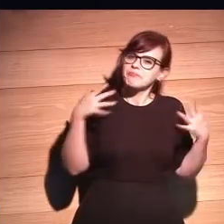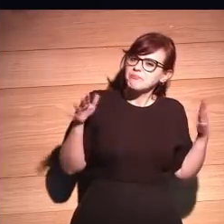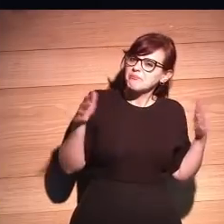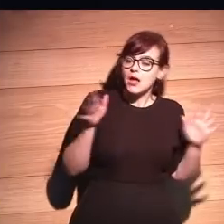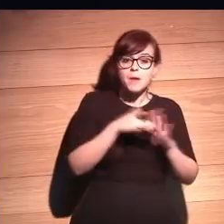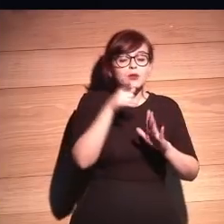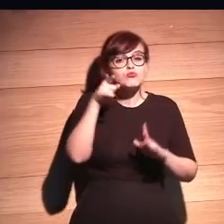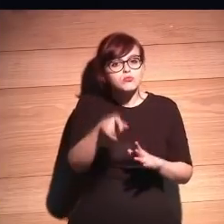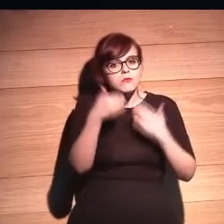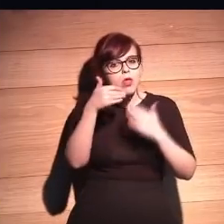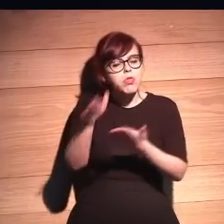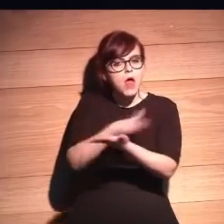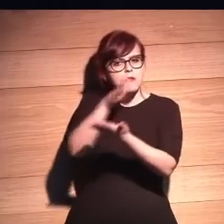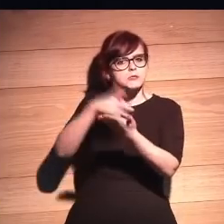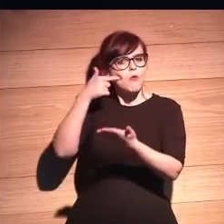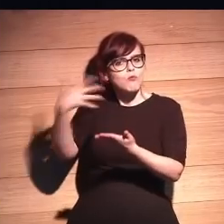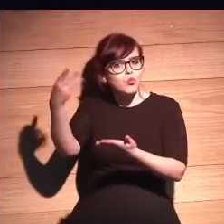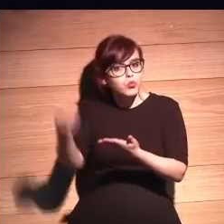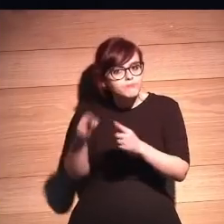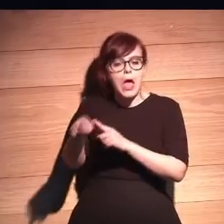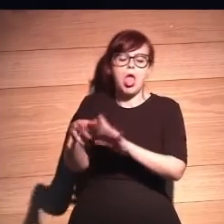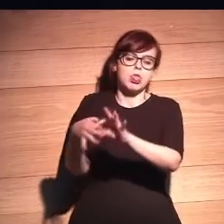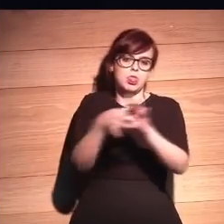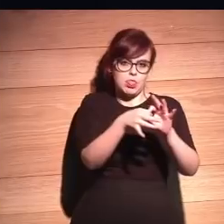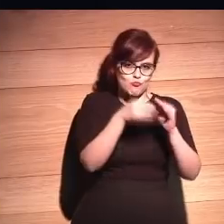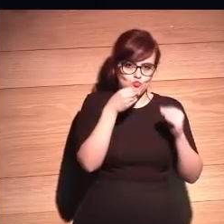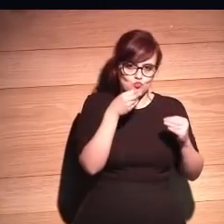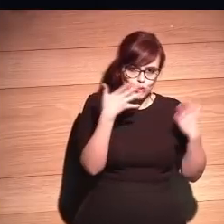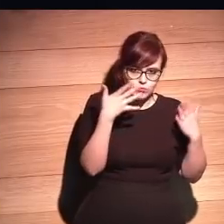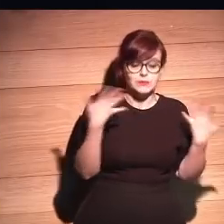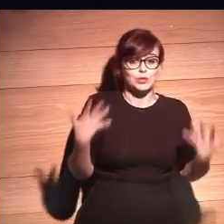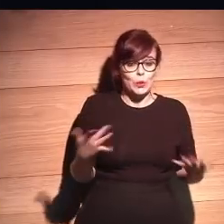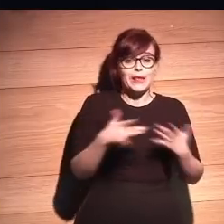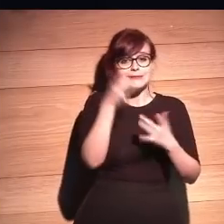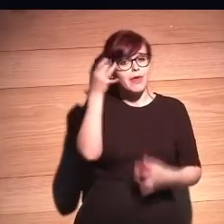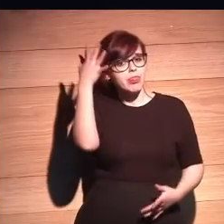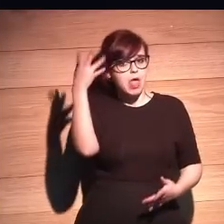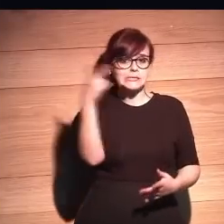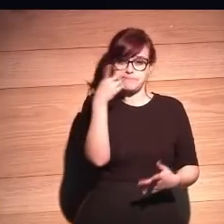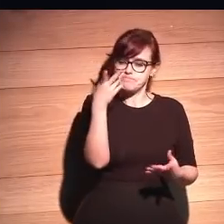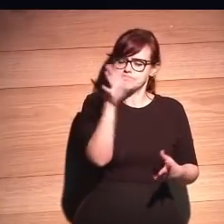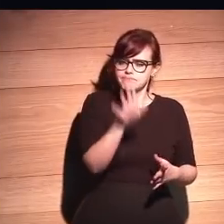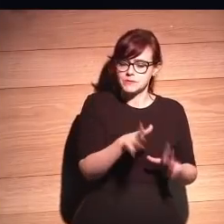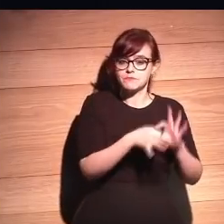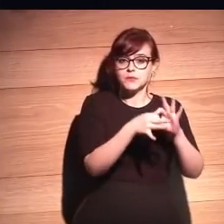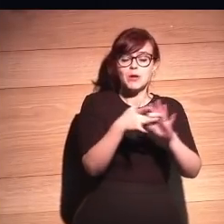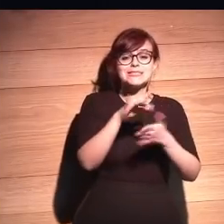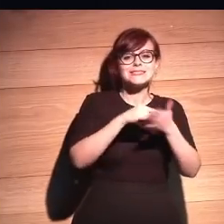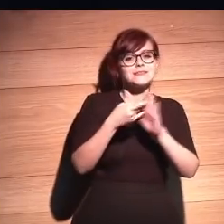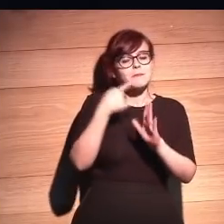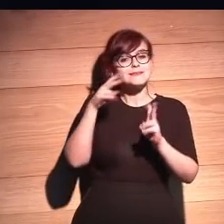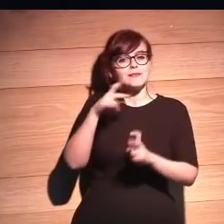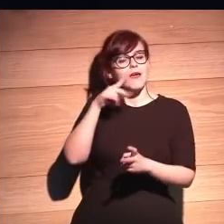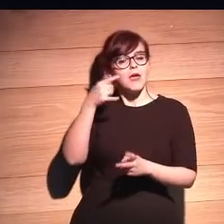citas a partir de la fuente que tiene reputación. ¿No? O sea que estas dos ideas están en el aire, establecer sistemas de